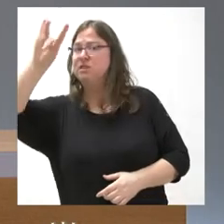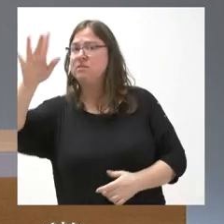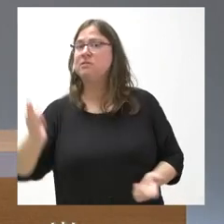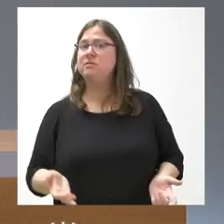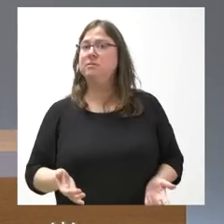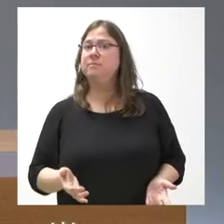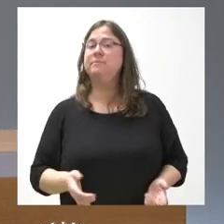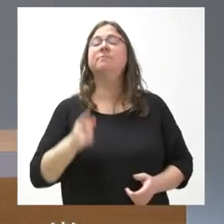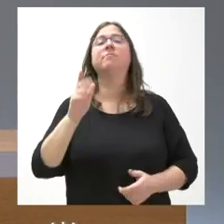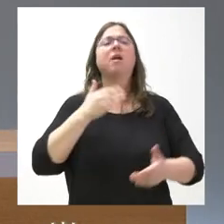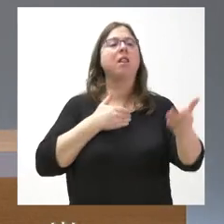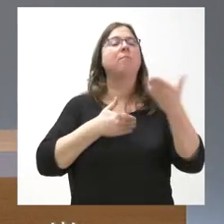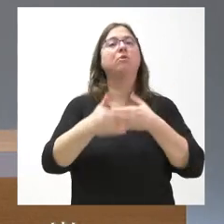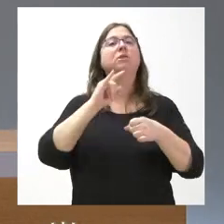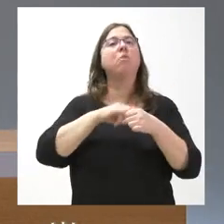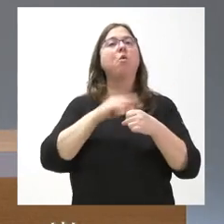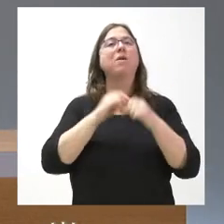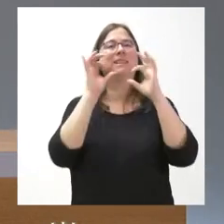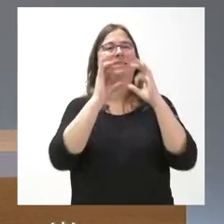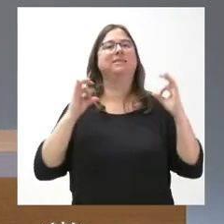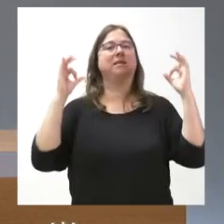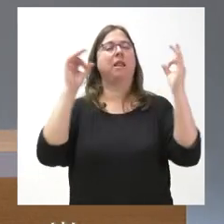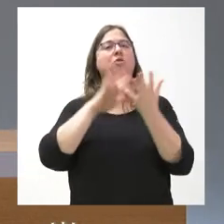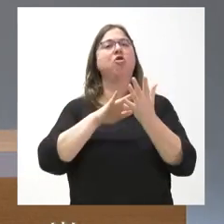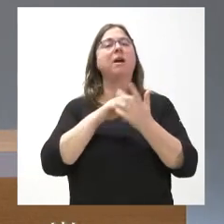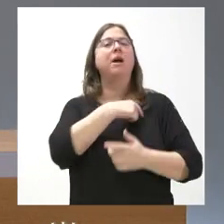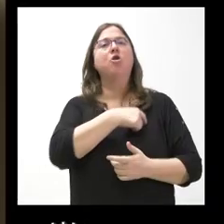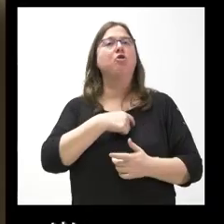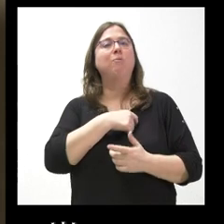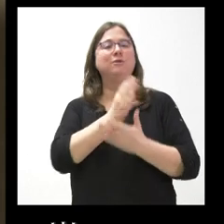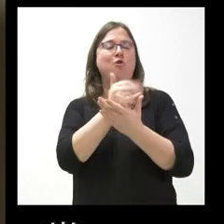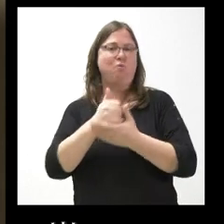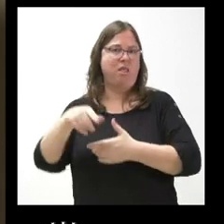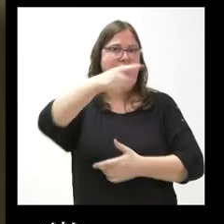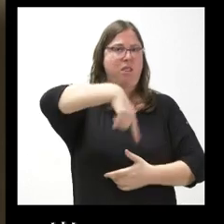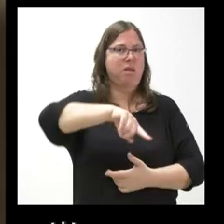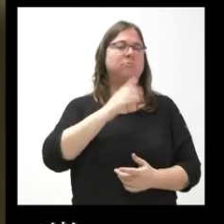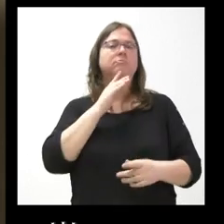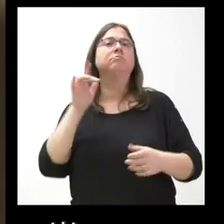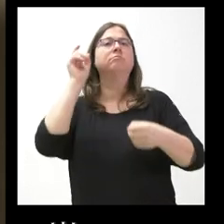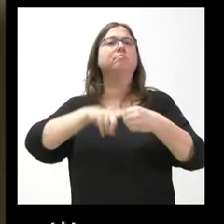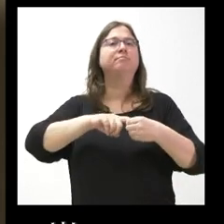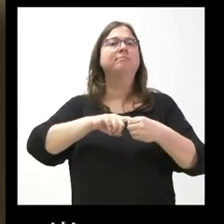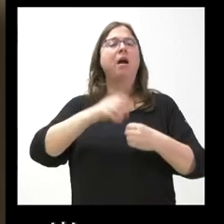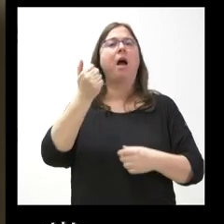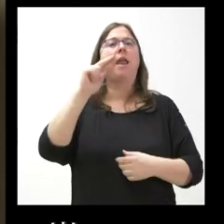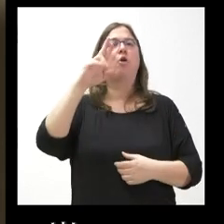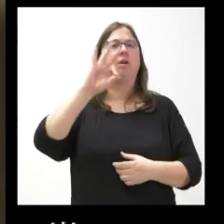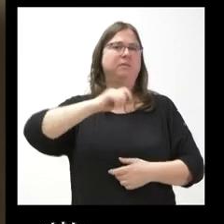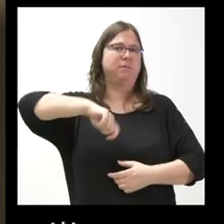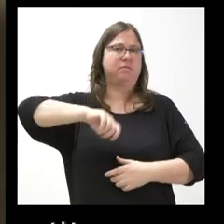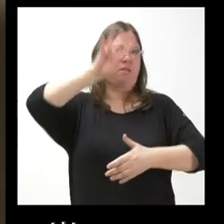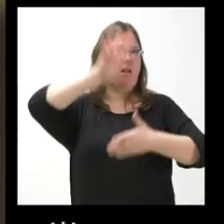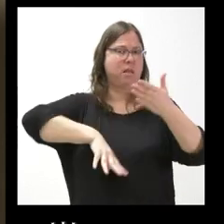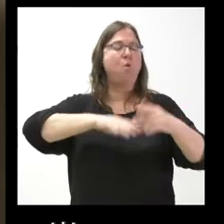Sí, el próximo lunes en el Senado hay una comisión de comunidades autónomas en la que va a comparecer Aragonés para explicar la amnistía.